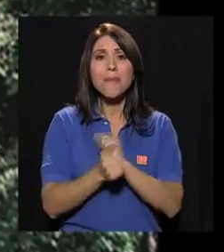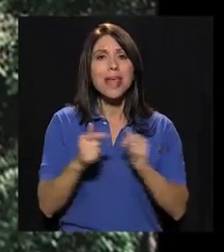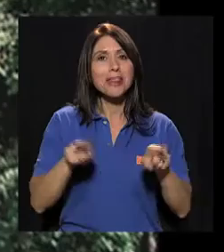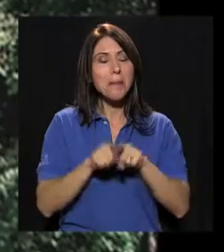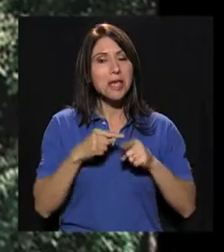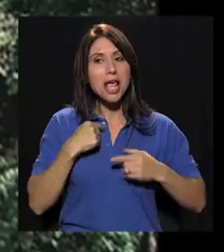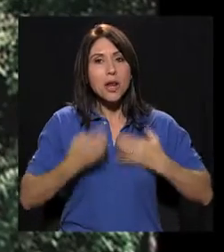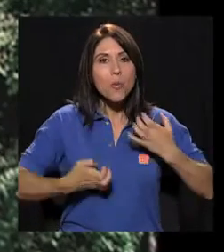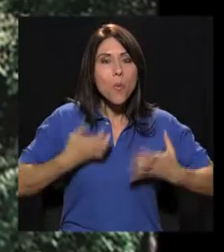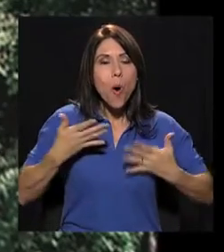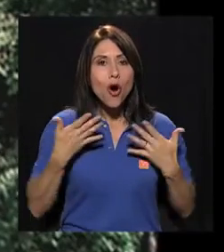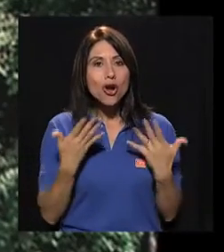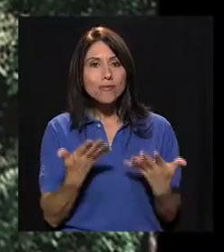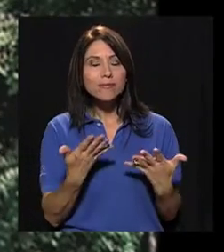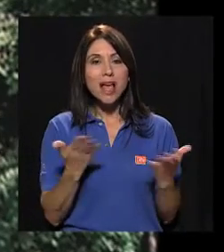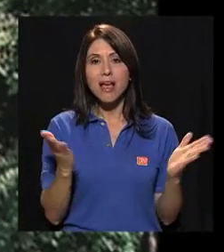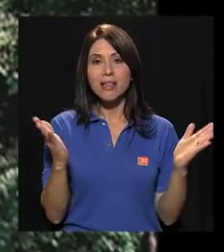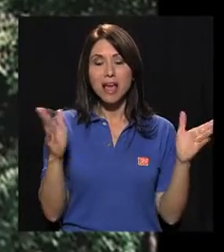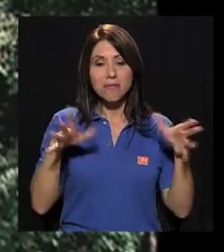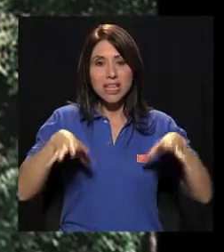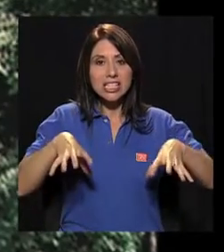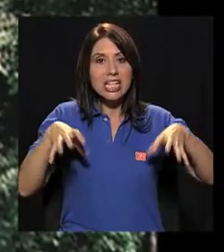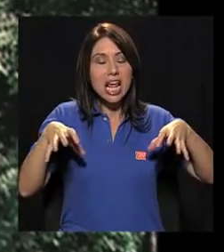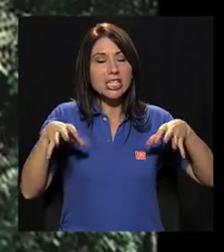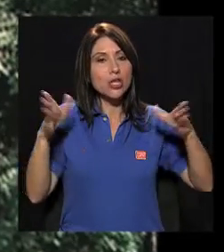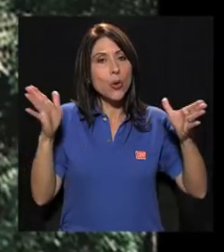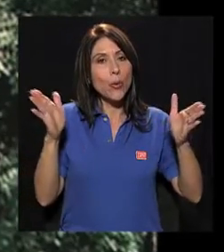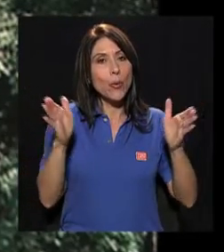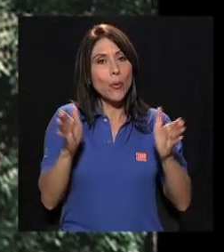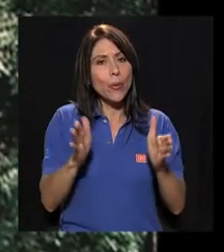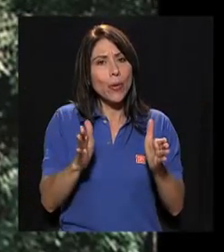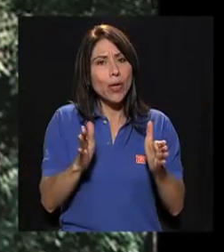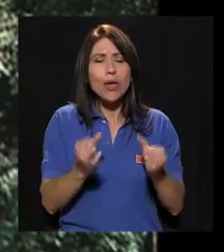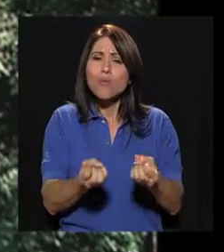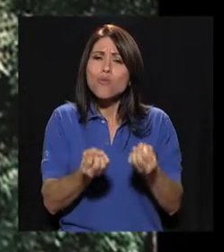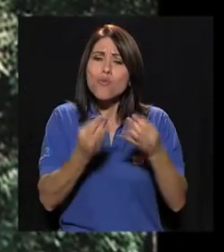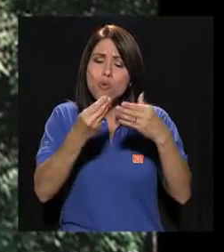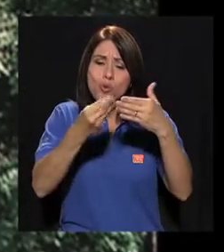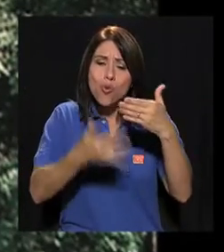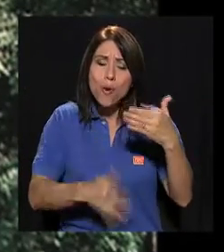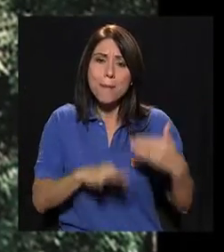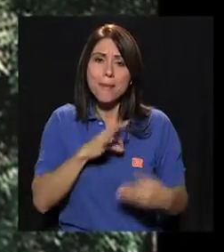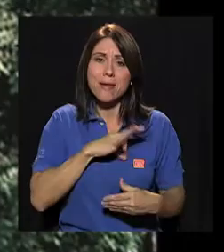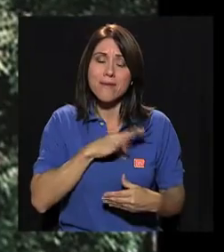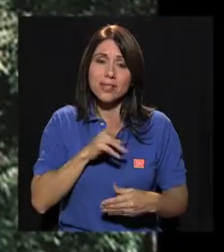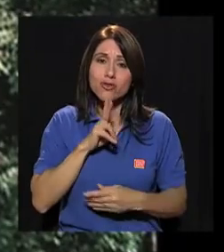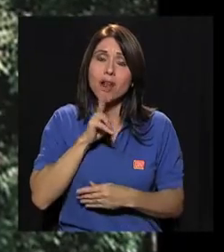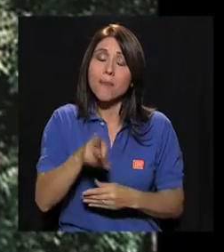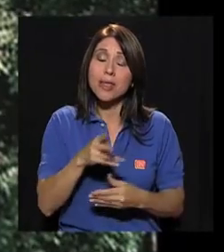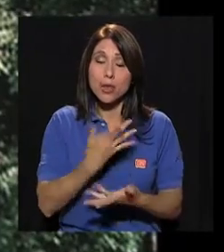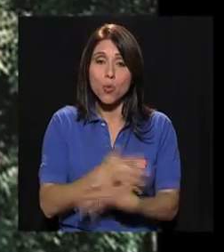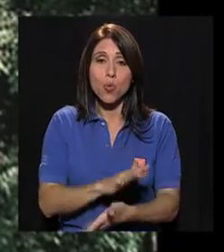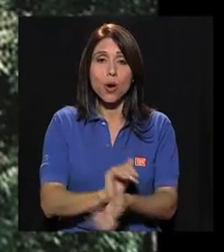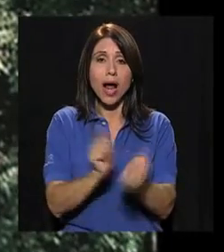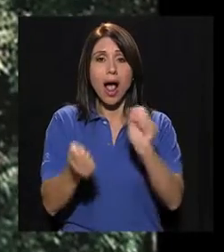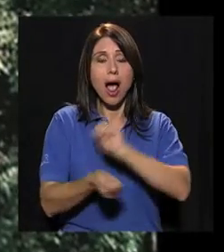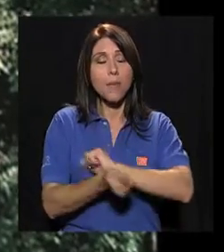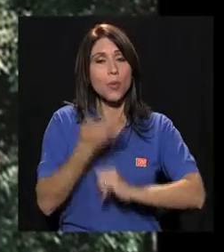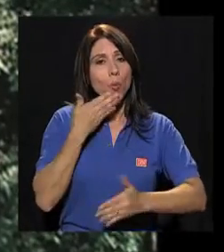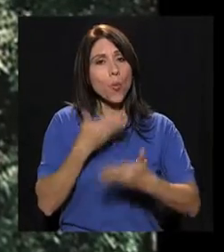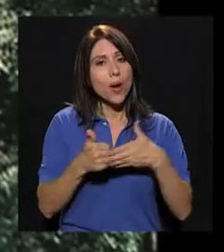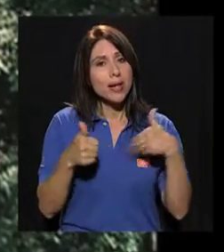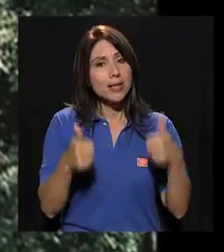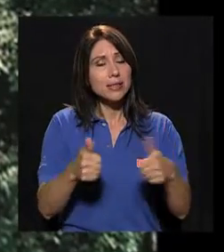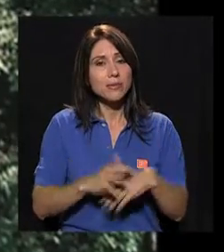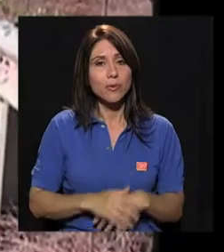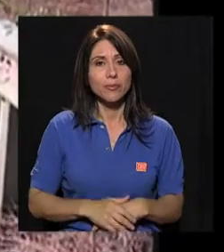todo. El humor, menos estrés y otros un montón de beneficios. Es realmente un